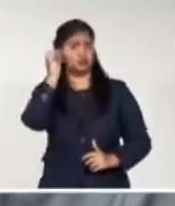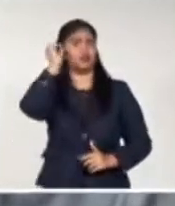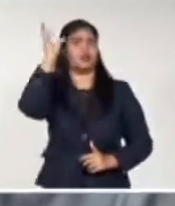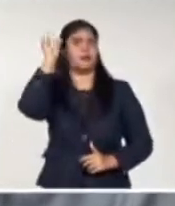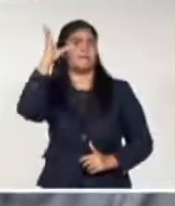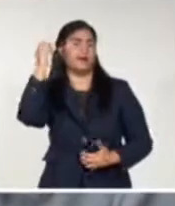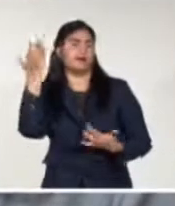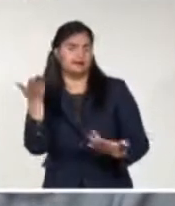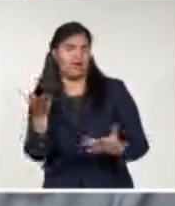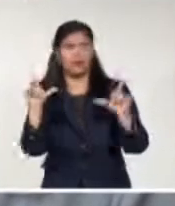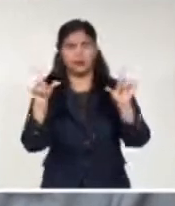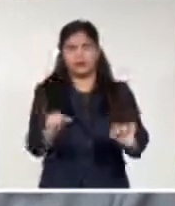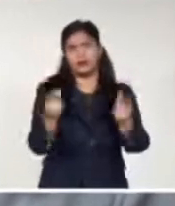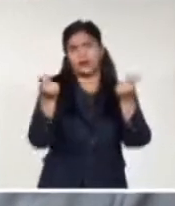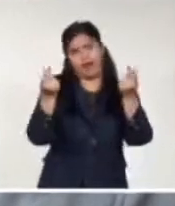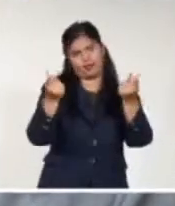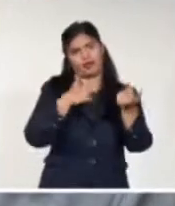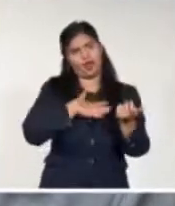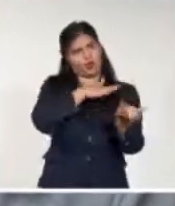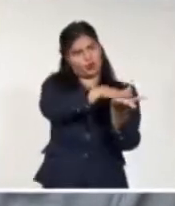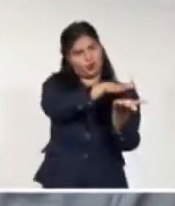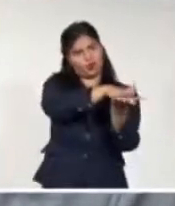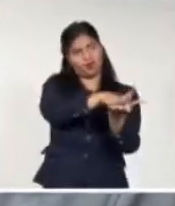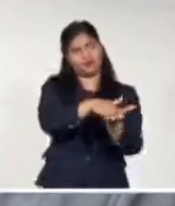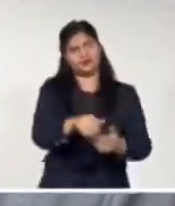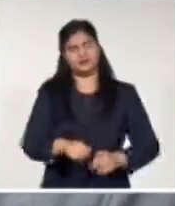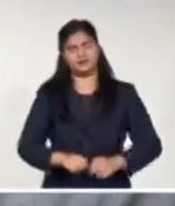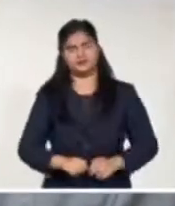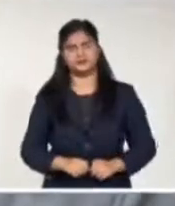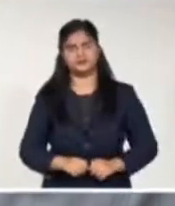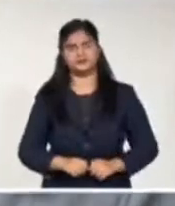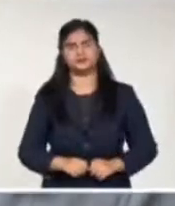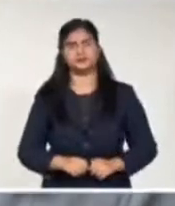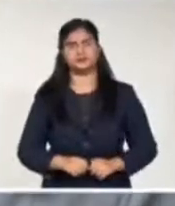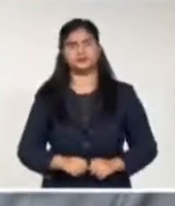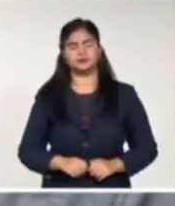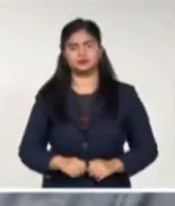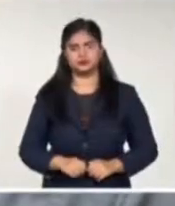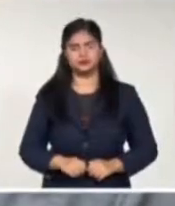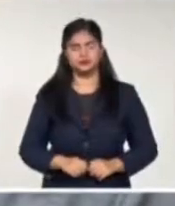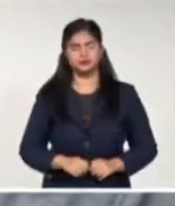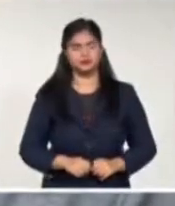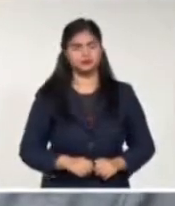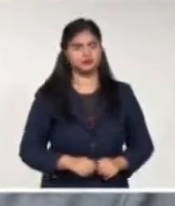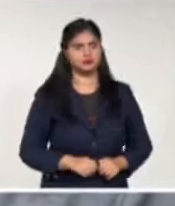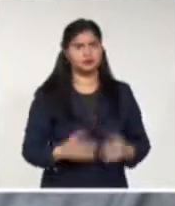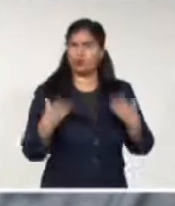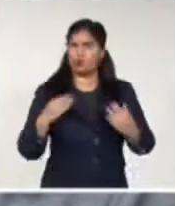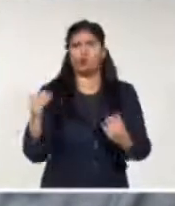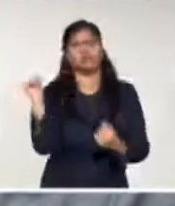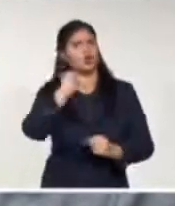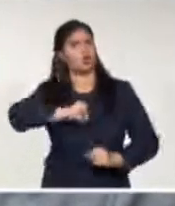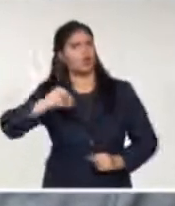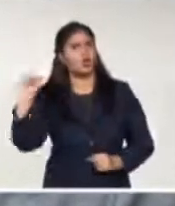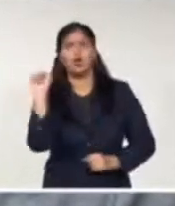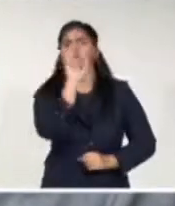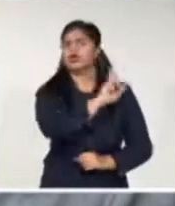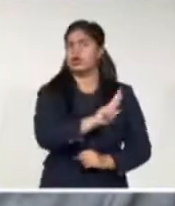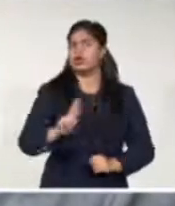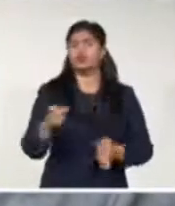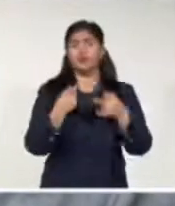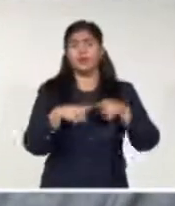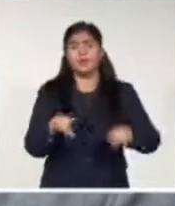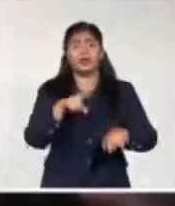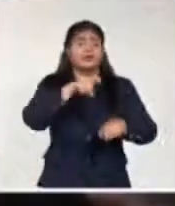los principios de nuestro modelo económico socialista con las conquistas sociales que realmente hemos logrado, pero los retos y los desafíos son